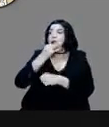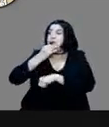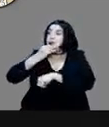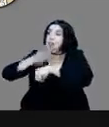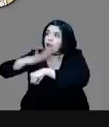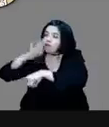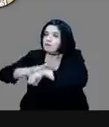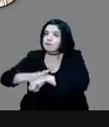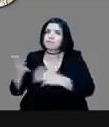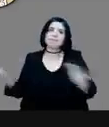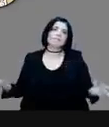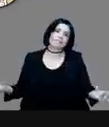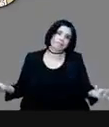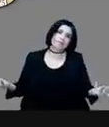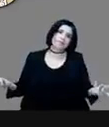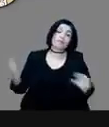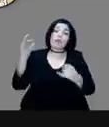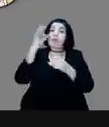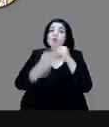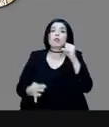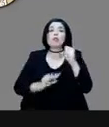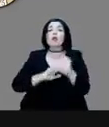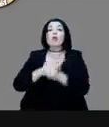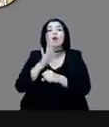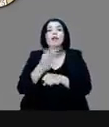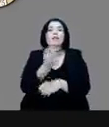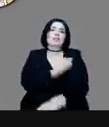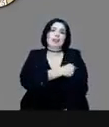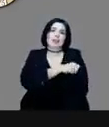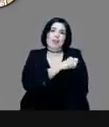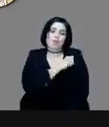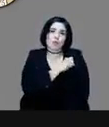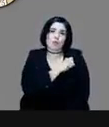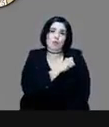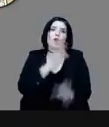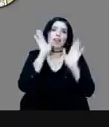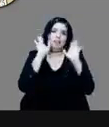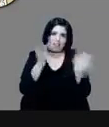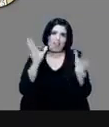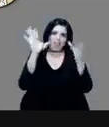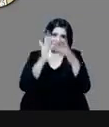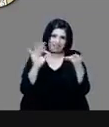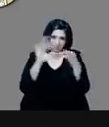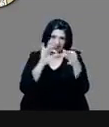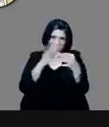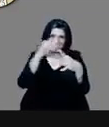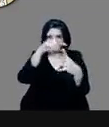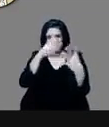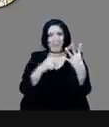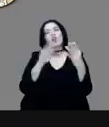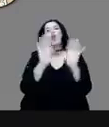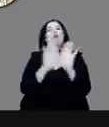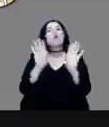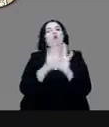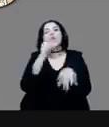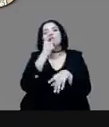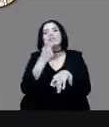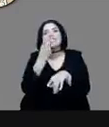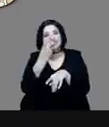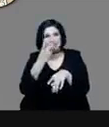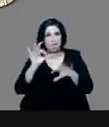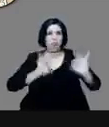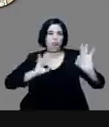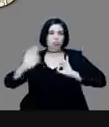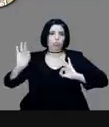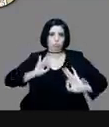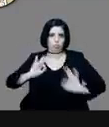Cortés. Finalmente, el de salud. Ya hice referencia de él con esta peste que pega de forma tremenda,